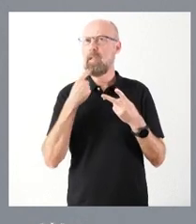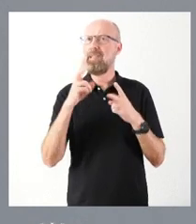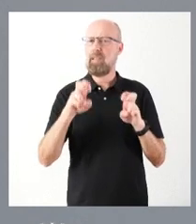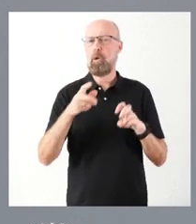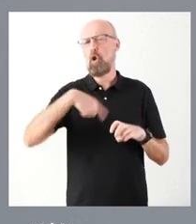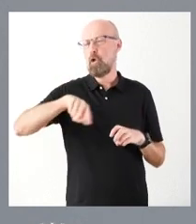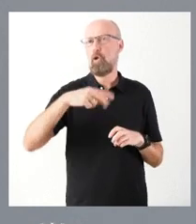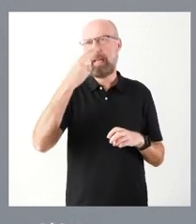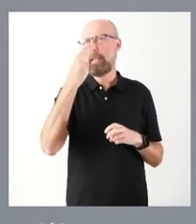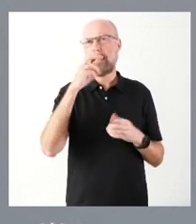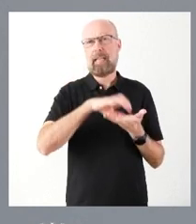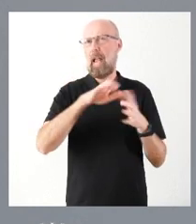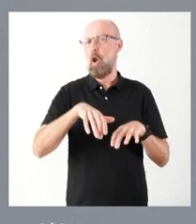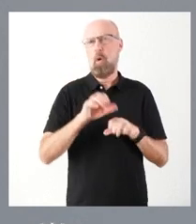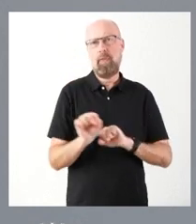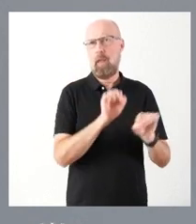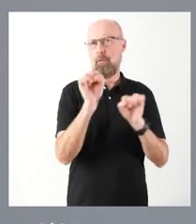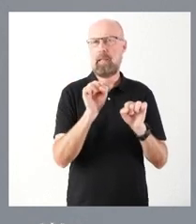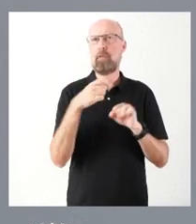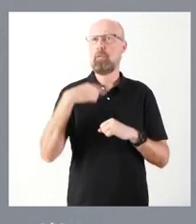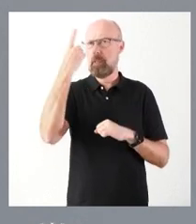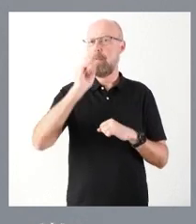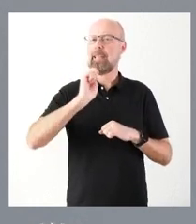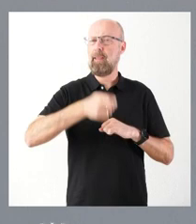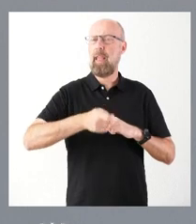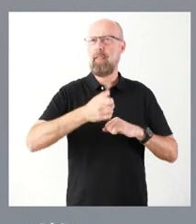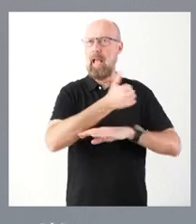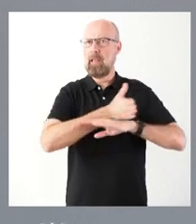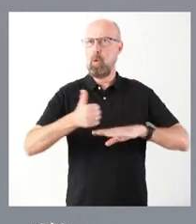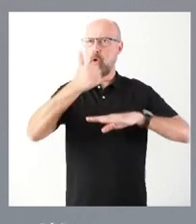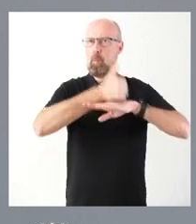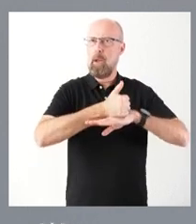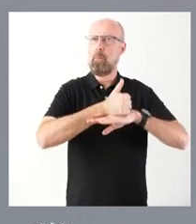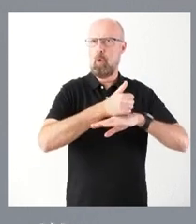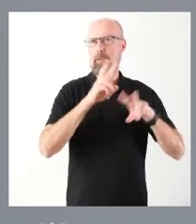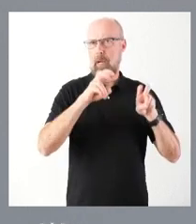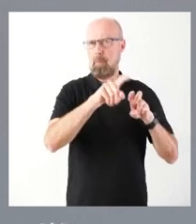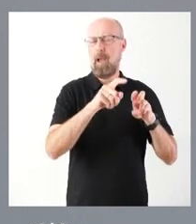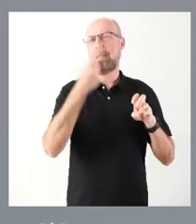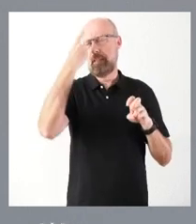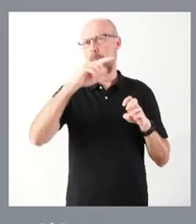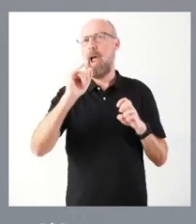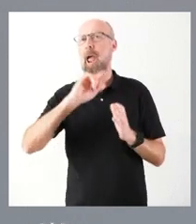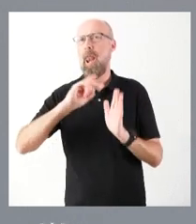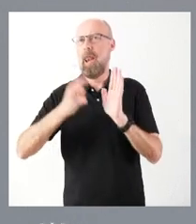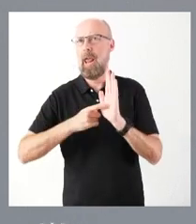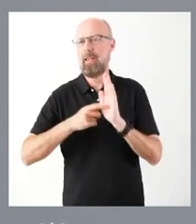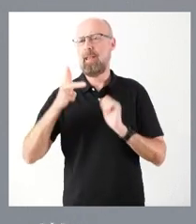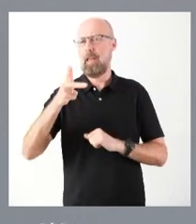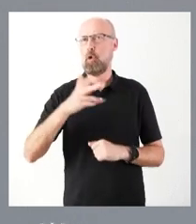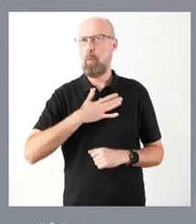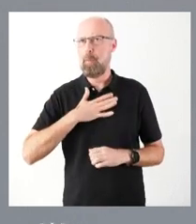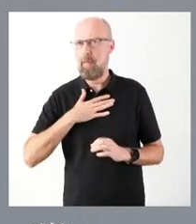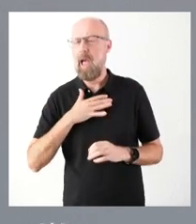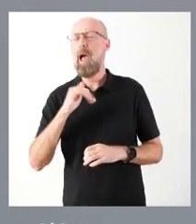que hay una sentencia del Supremo que afecta a esta cuestión. Sabe usted que hay leyes del derecho a la propiedad. Y sabe usted